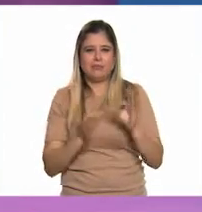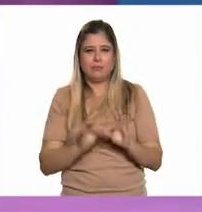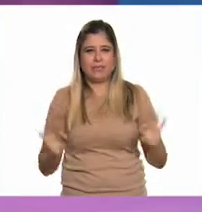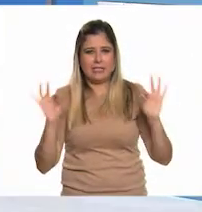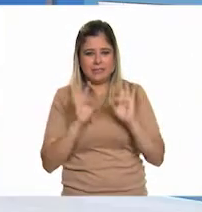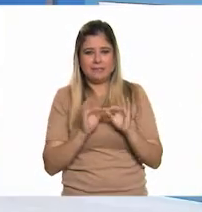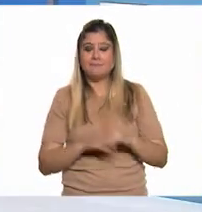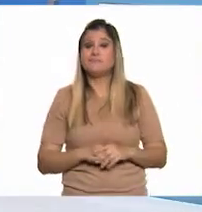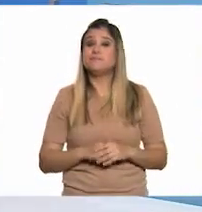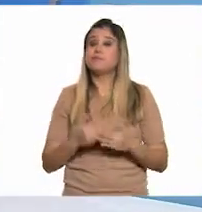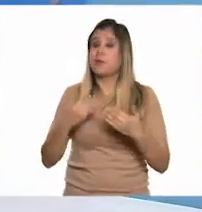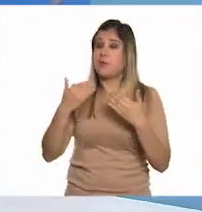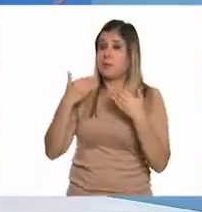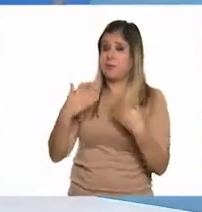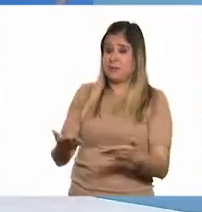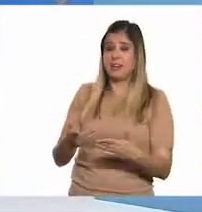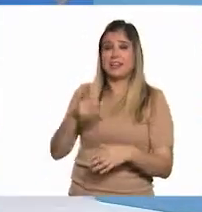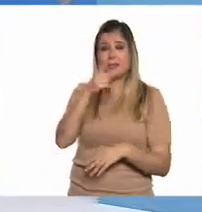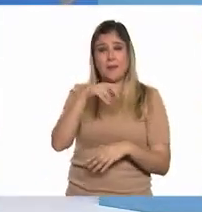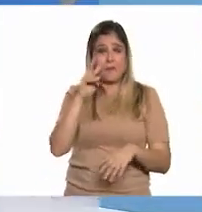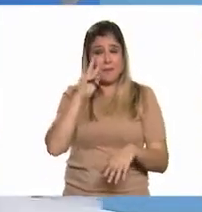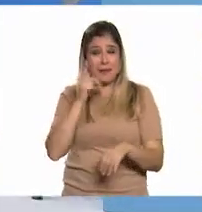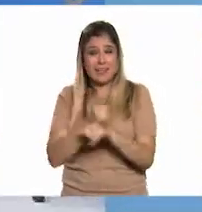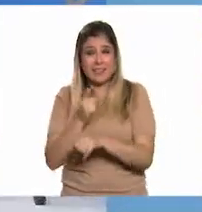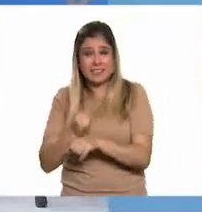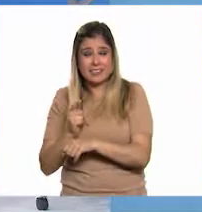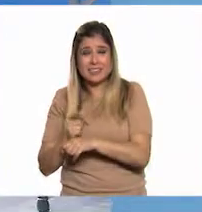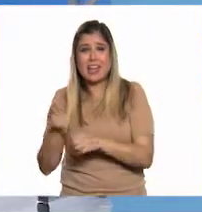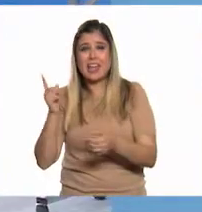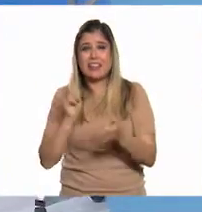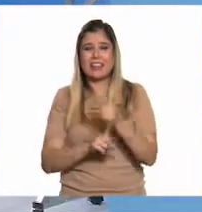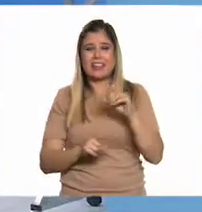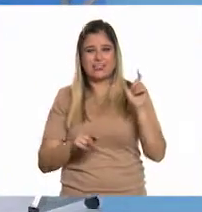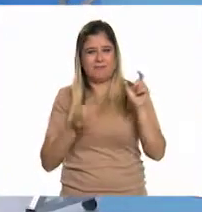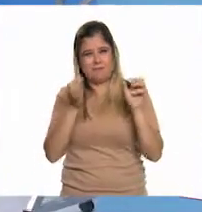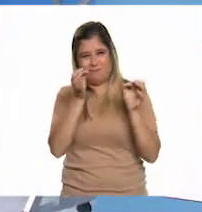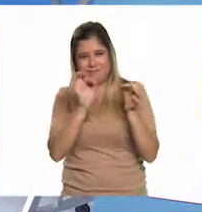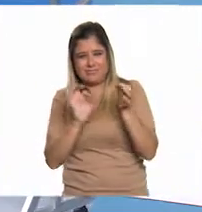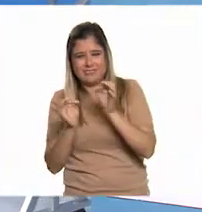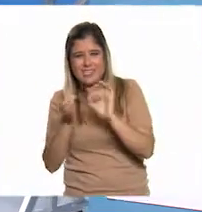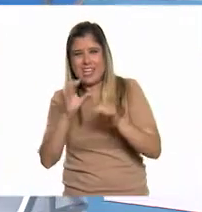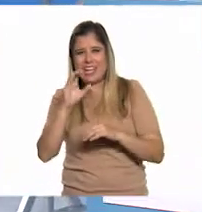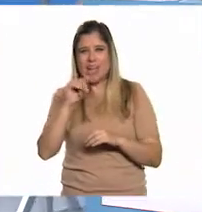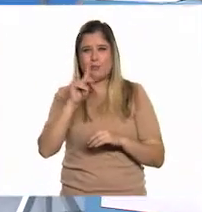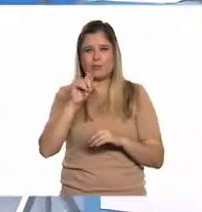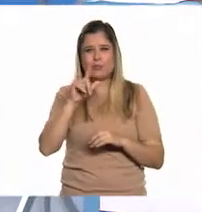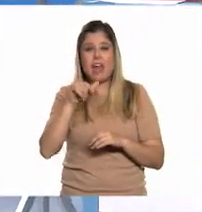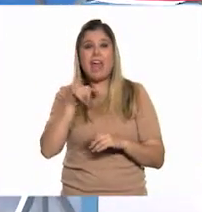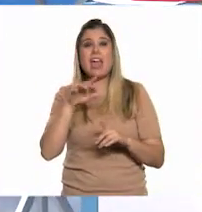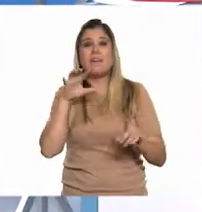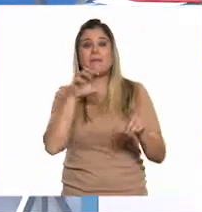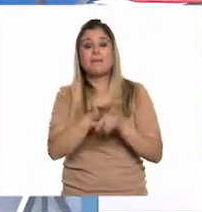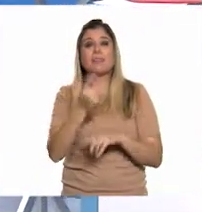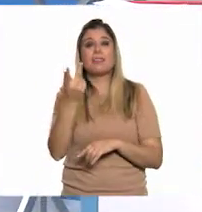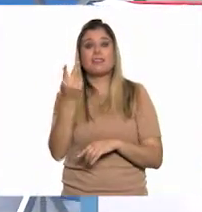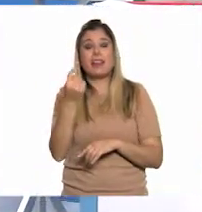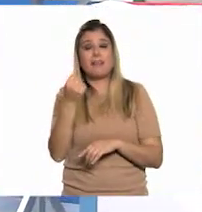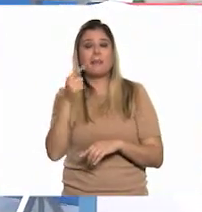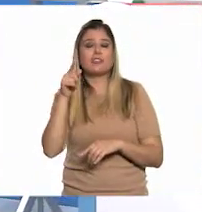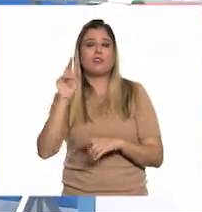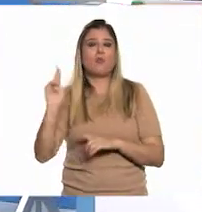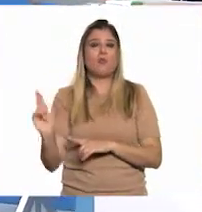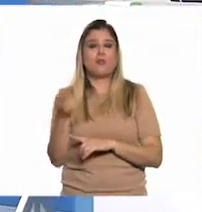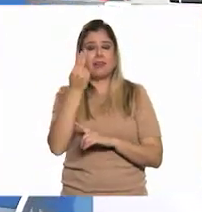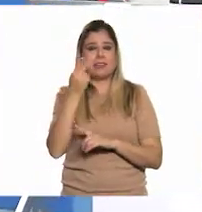Muy bien. Si se dan cuenta, las cápsulas, bueno, la cápsula en este caso que vimos, fue tomada del canal de televisión de una